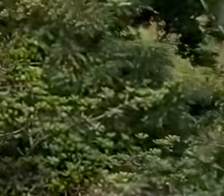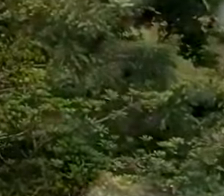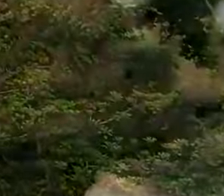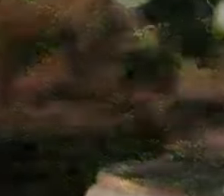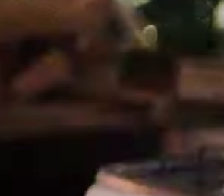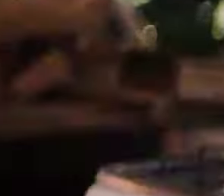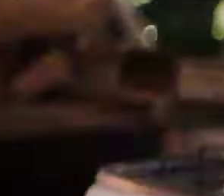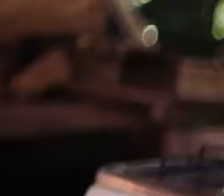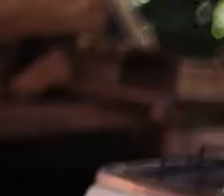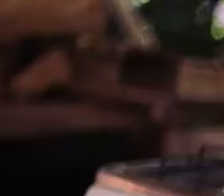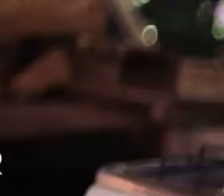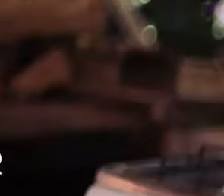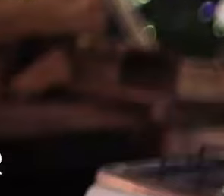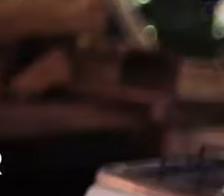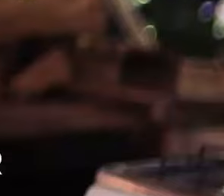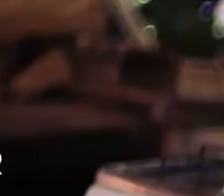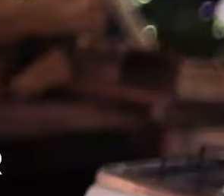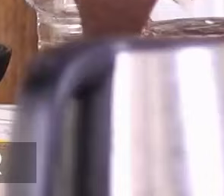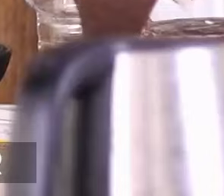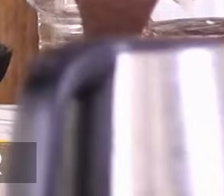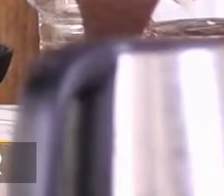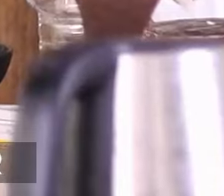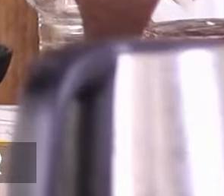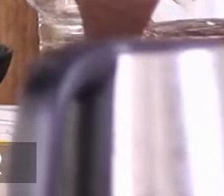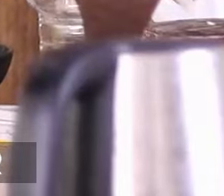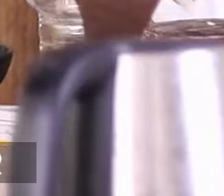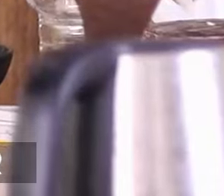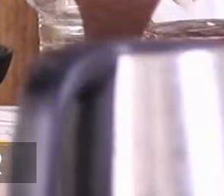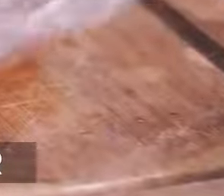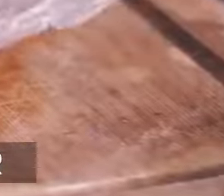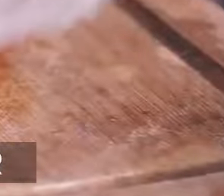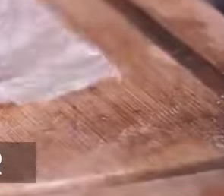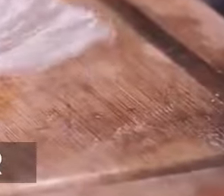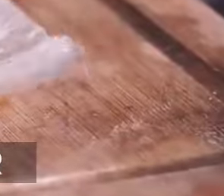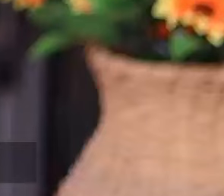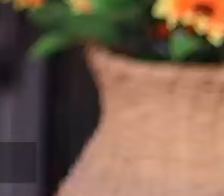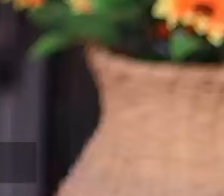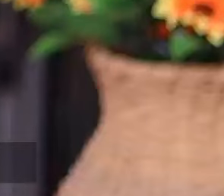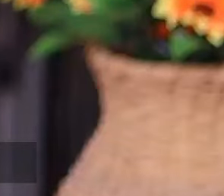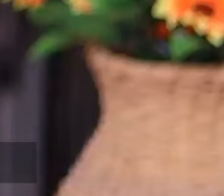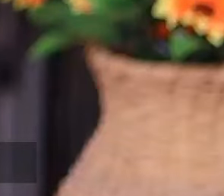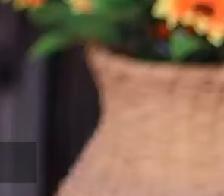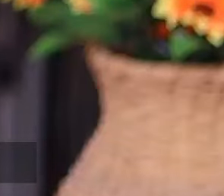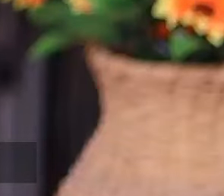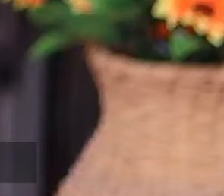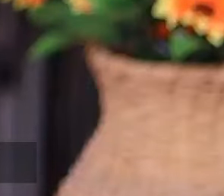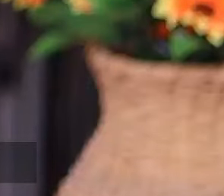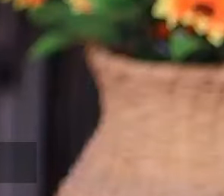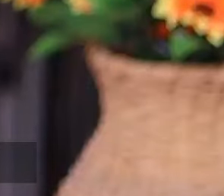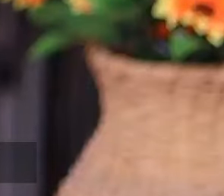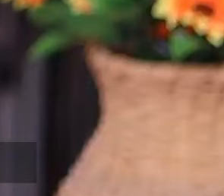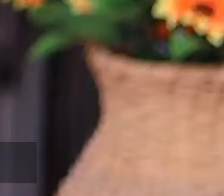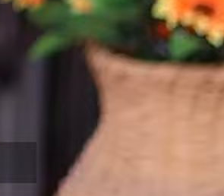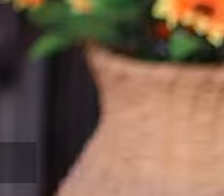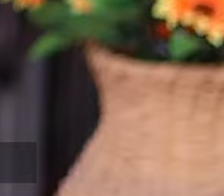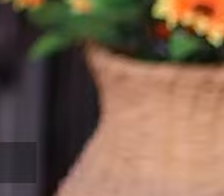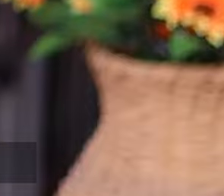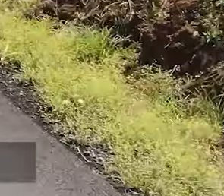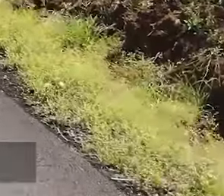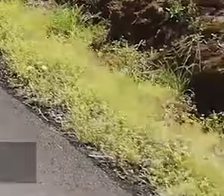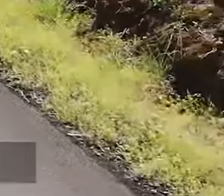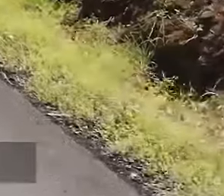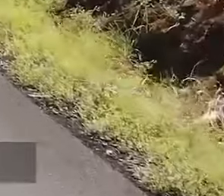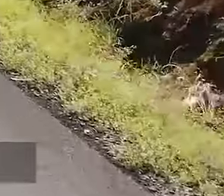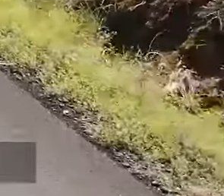Hace casi 30 años iniciamos este sueño de la mano con el INDEL. El alfantado del camino nos impulsó a